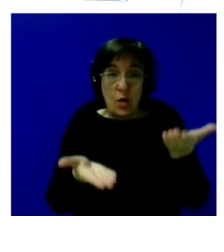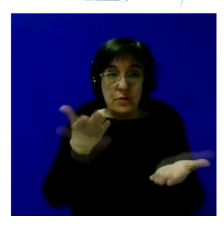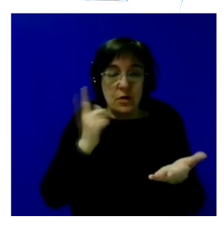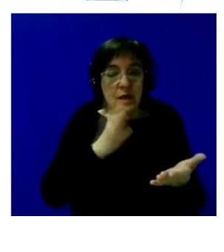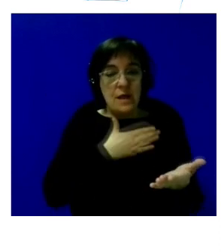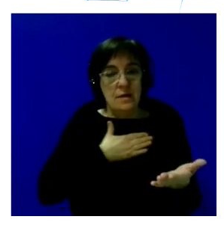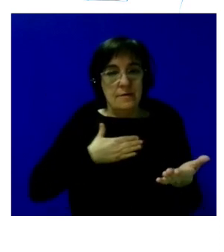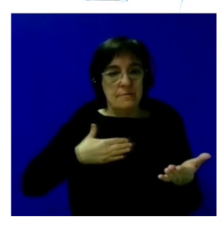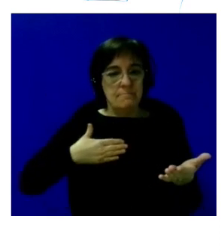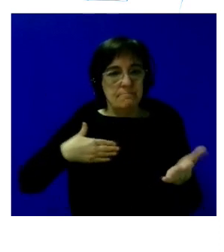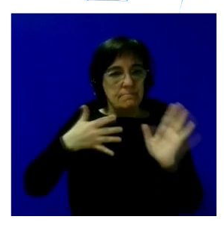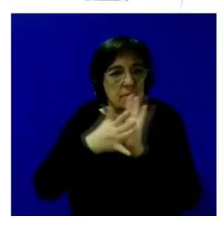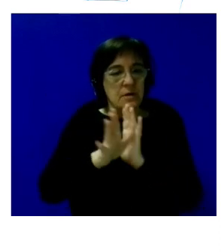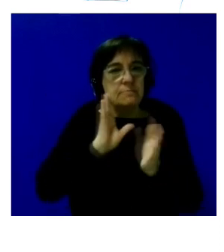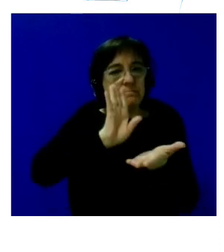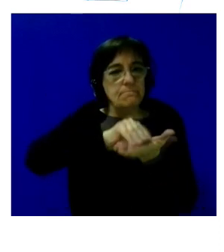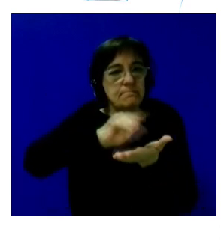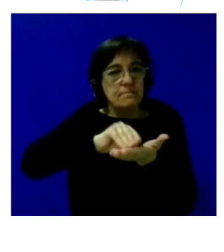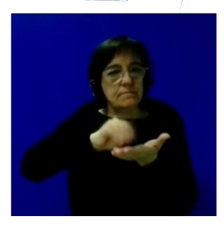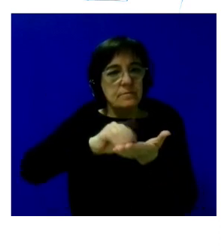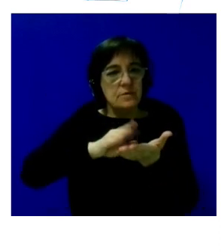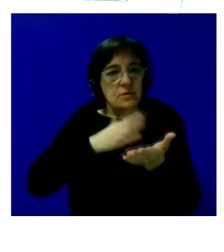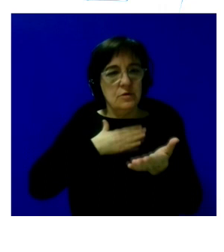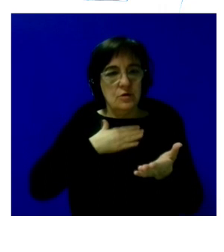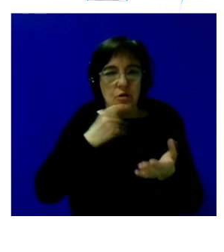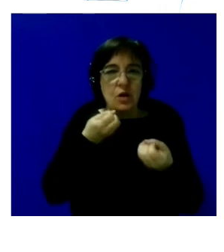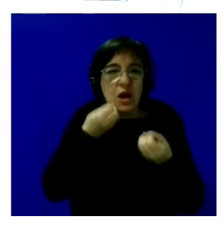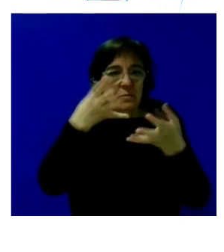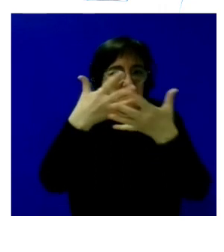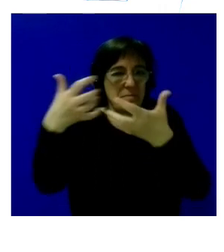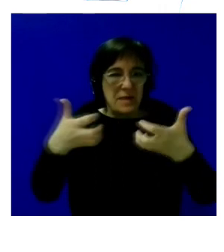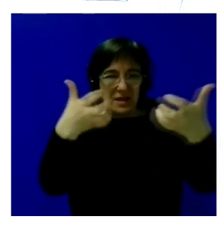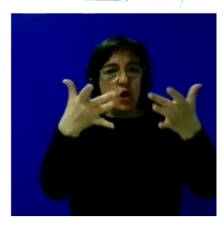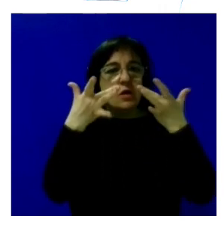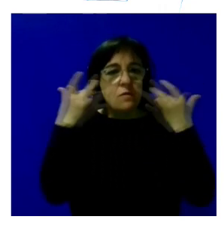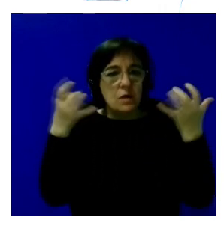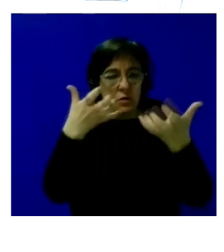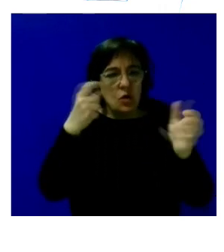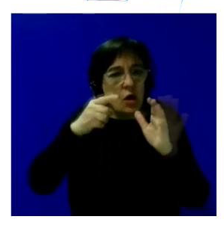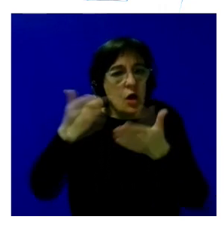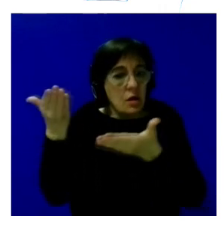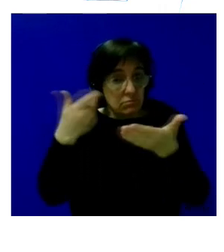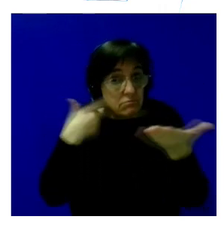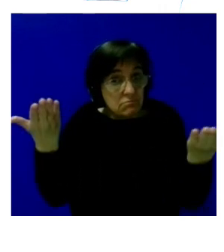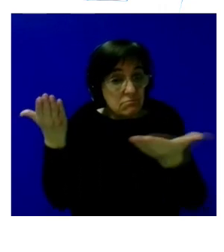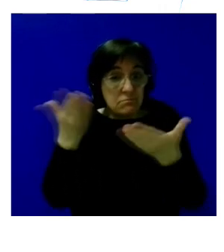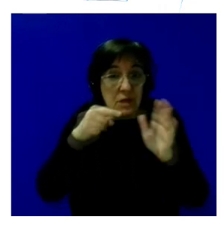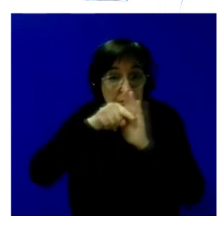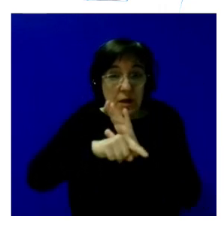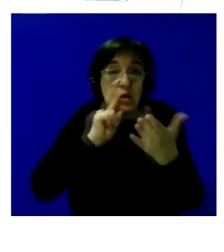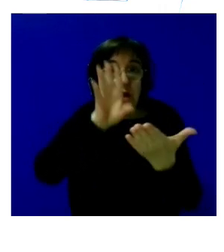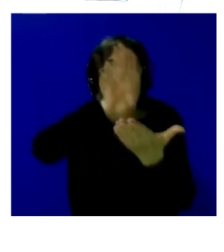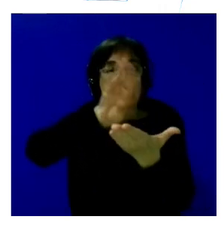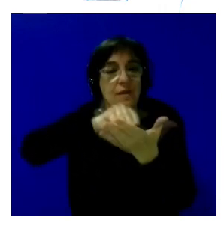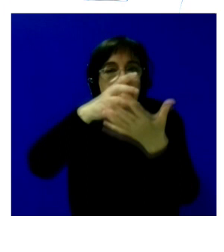pretensión explícita de recabar la literalidad de muchas expresiones os invito a profundizar en ellas y aquí está recogidas